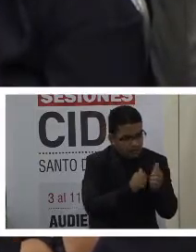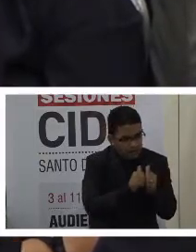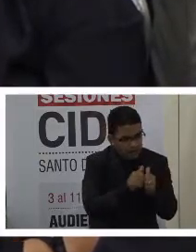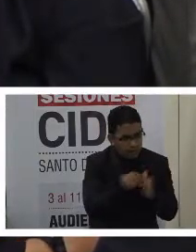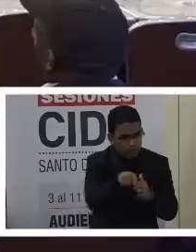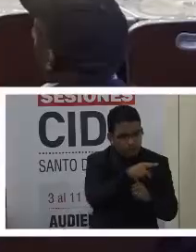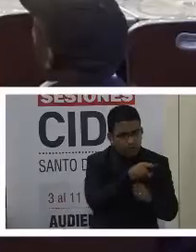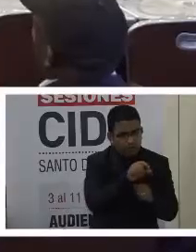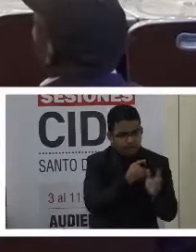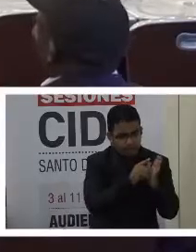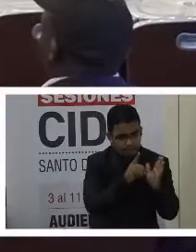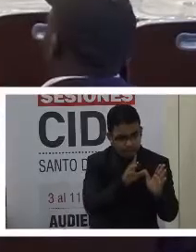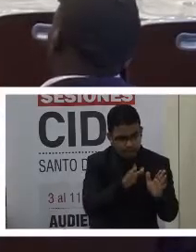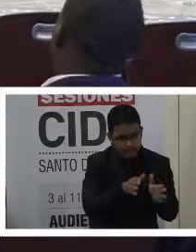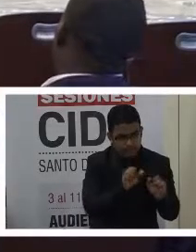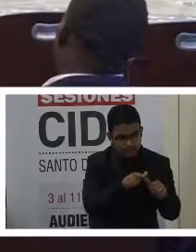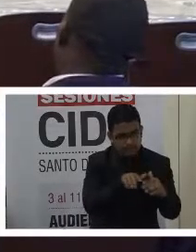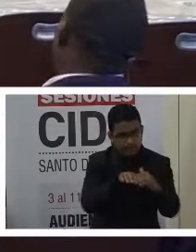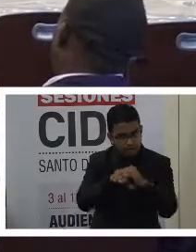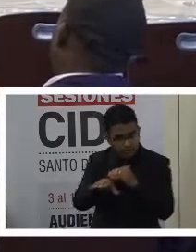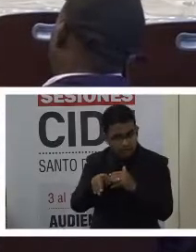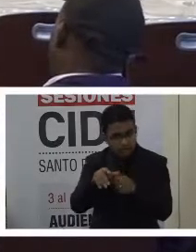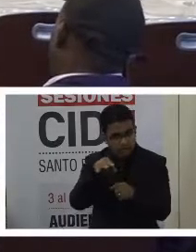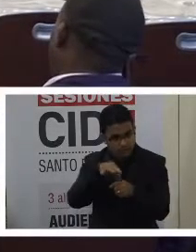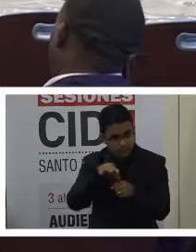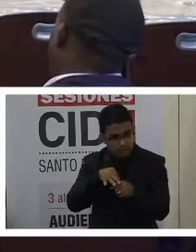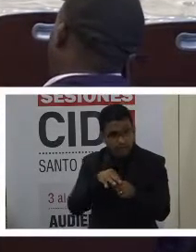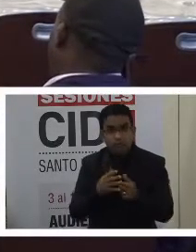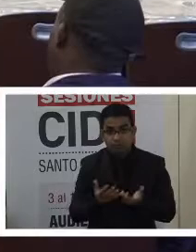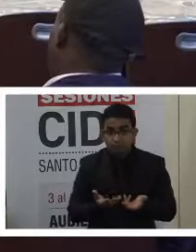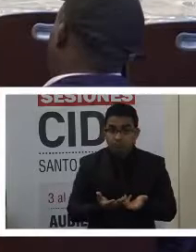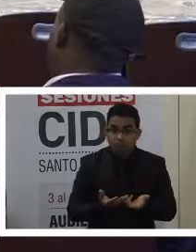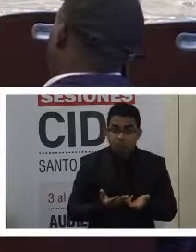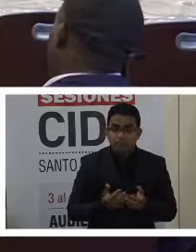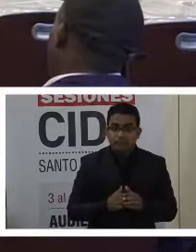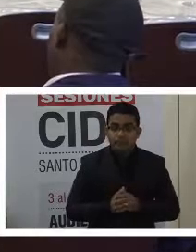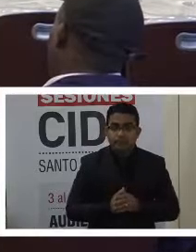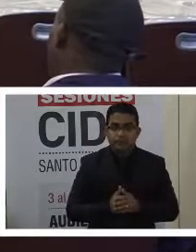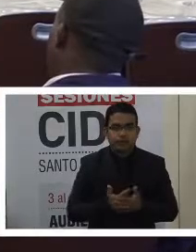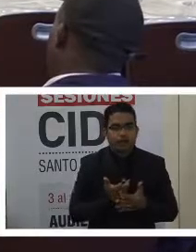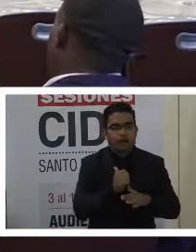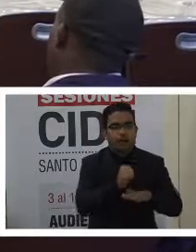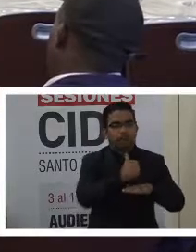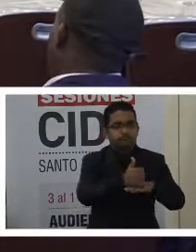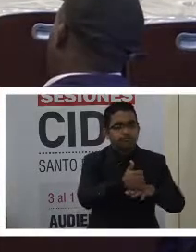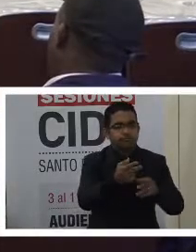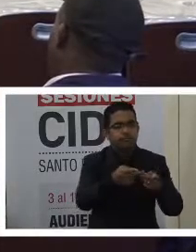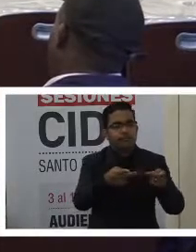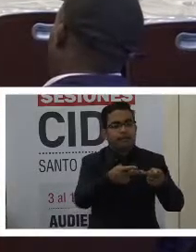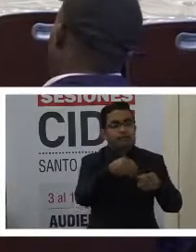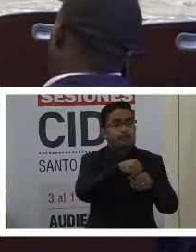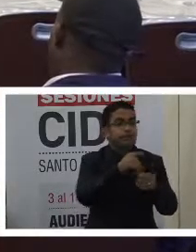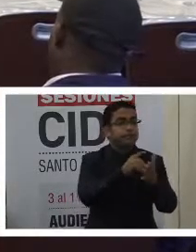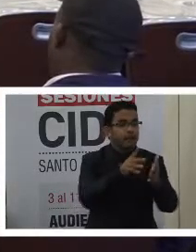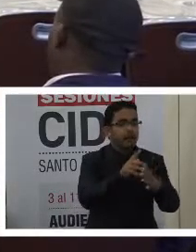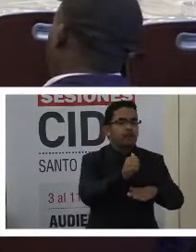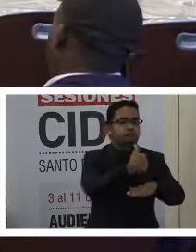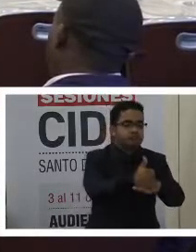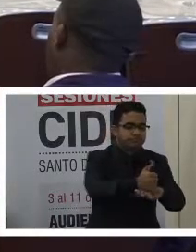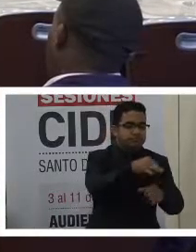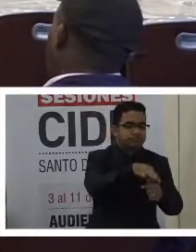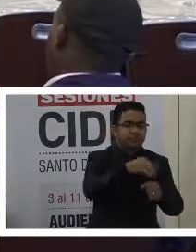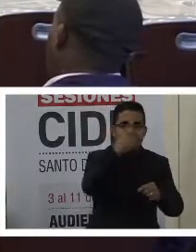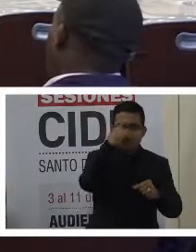la accesibilidad. En este caso se tienen identificados los centros donde hay personas con discapacidad para asegurar la